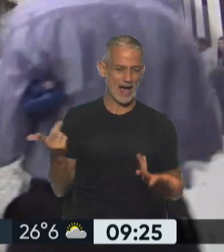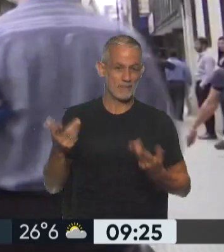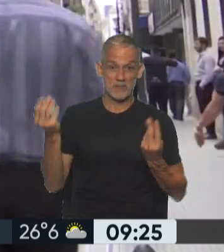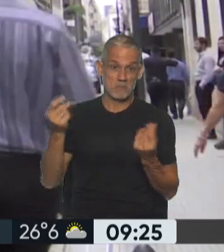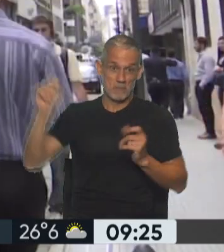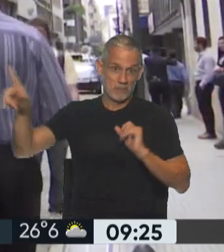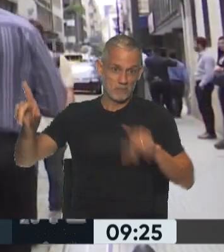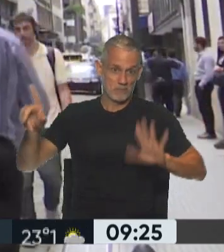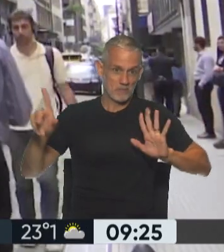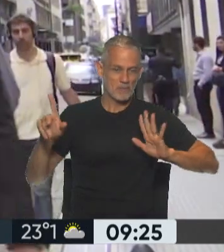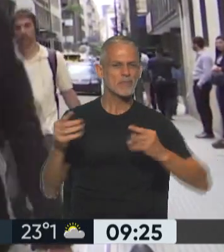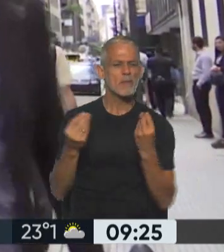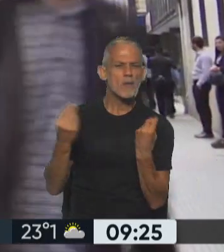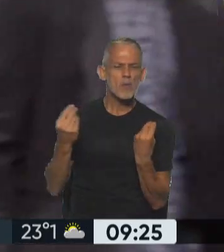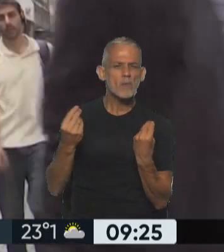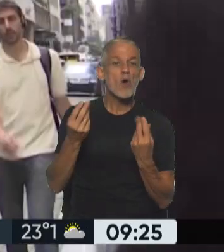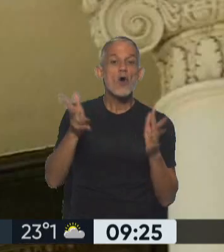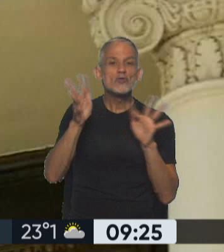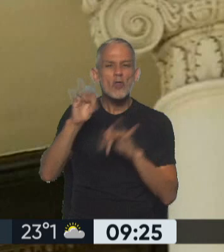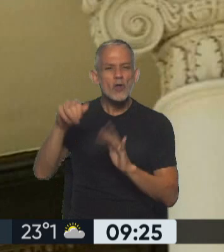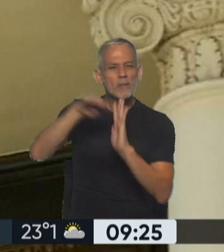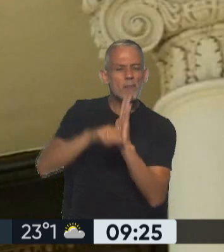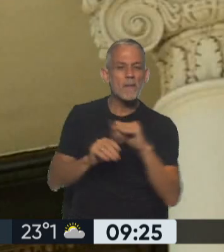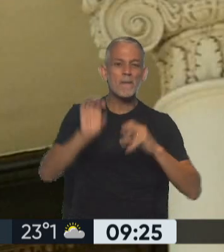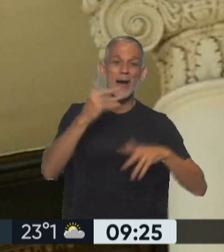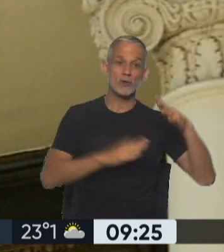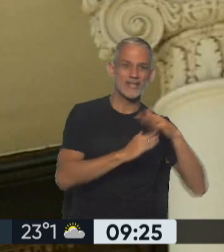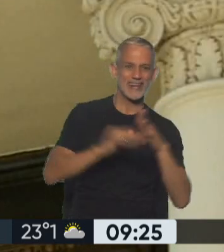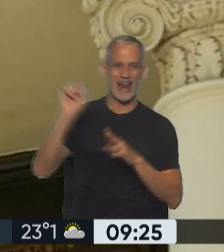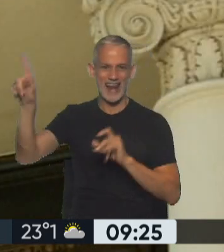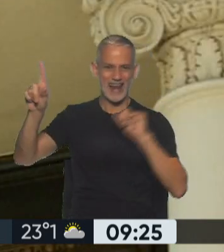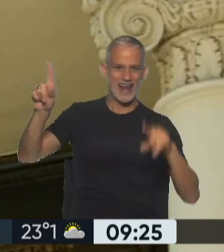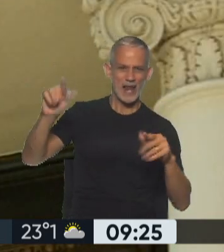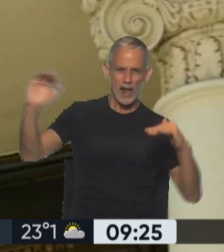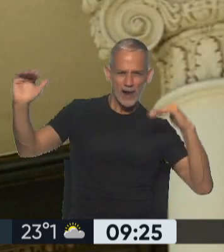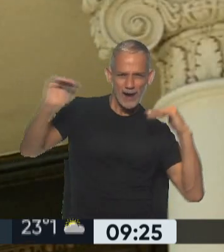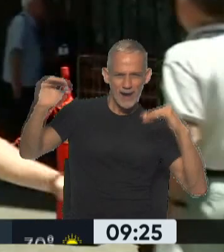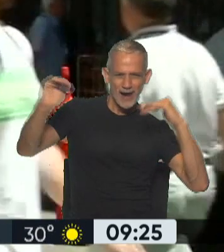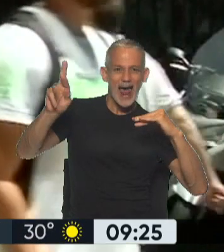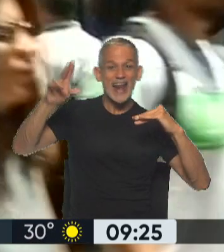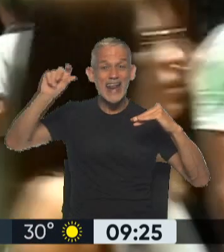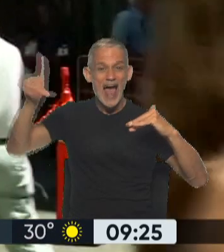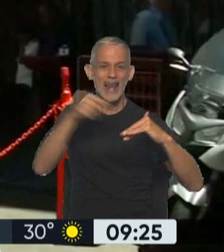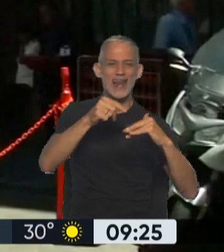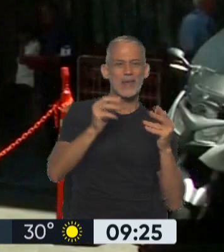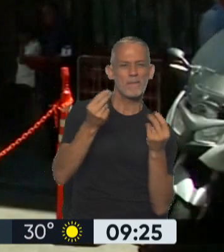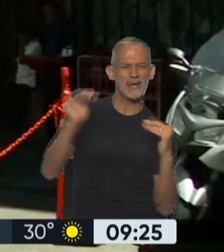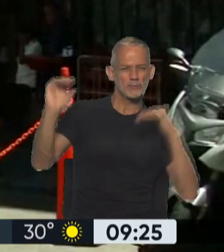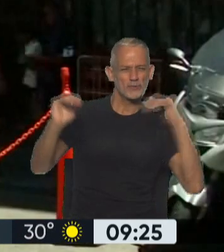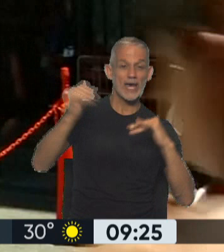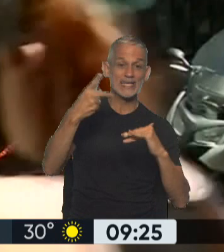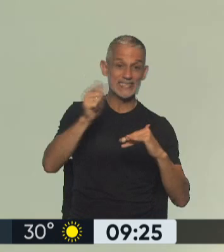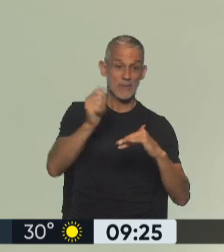La fórmula consiste en fijar a diario, a través de los bancos centrales, la paridad entre ambas divisas. Pasados seis meses,